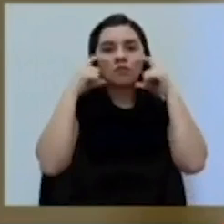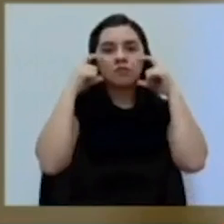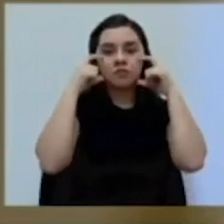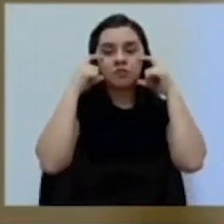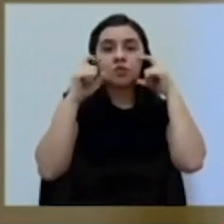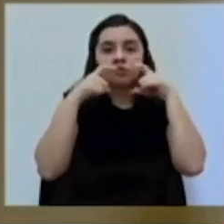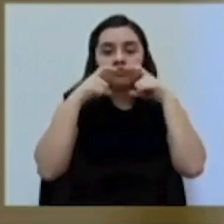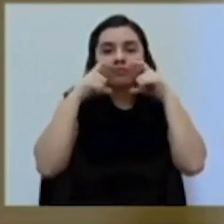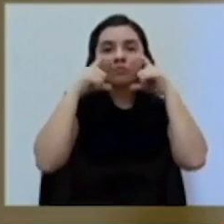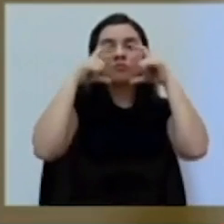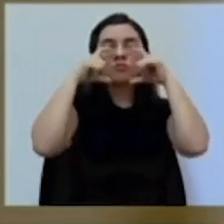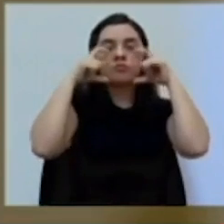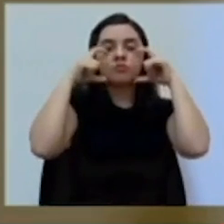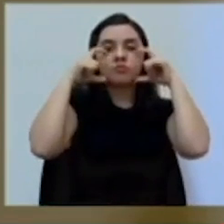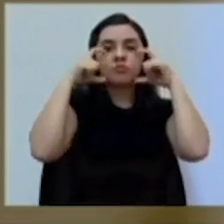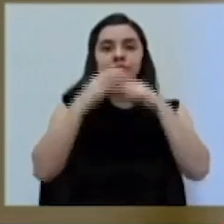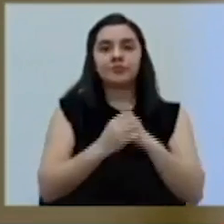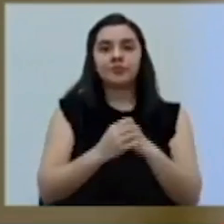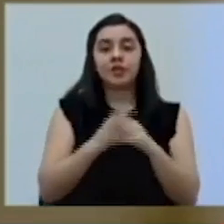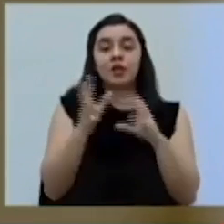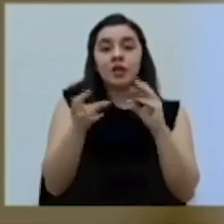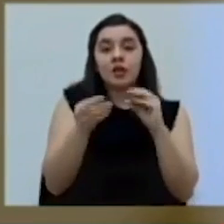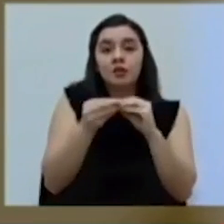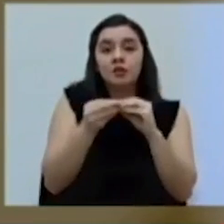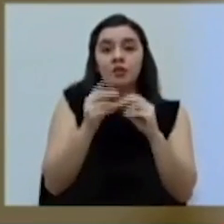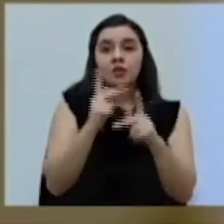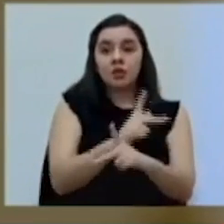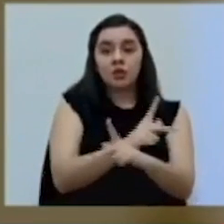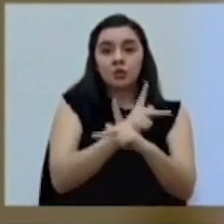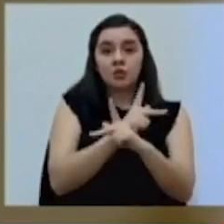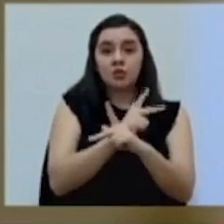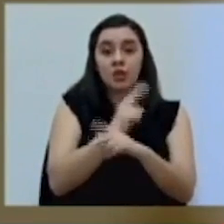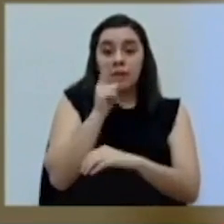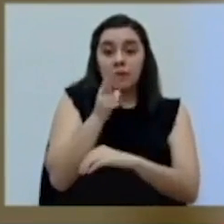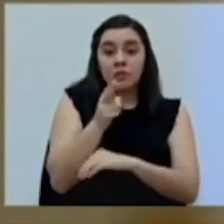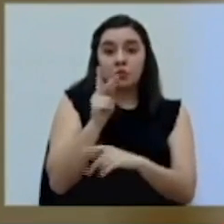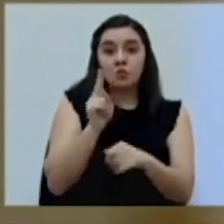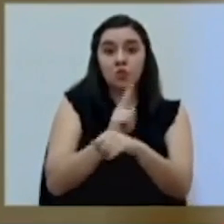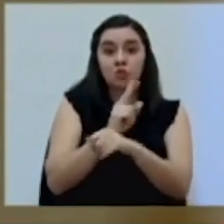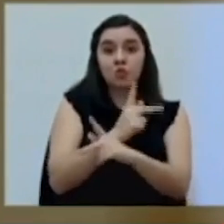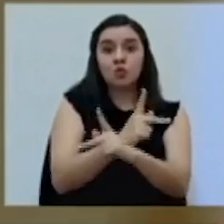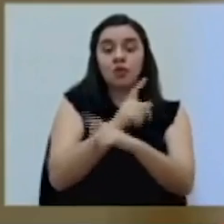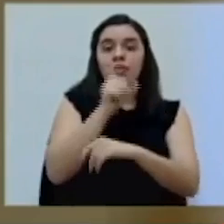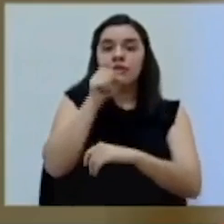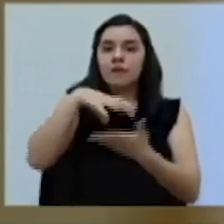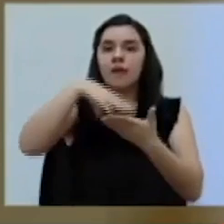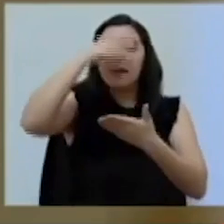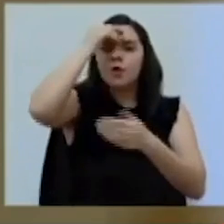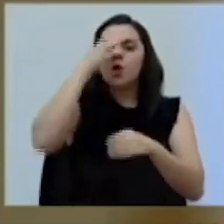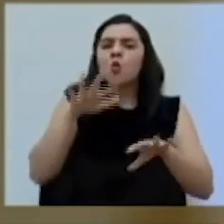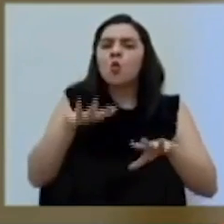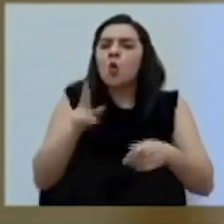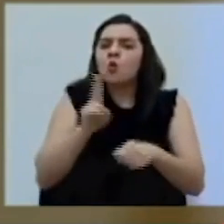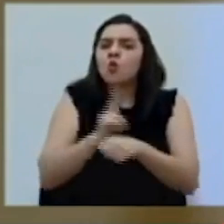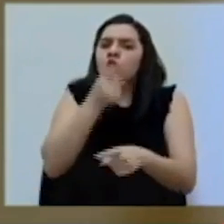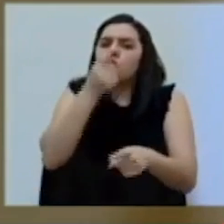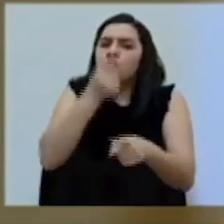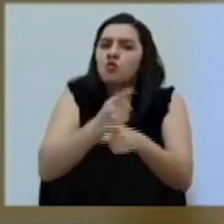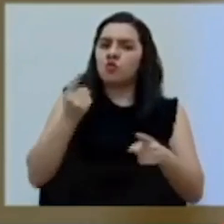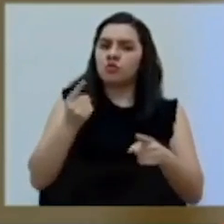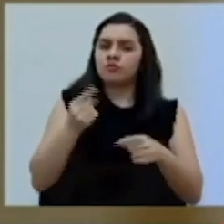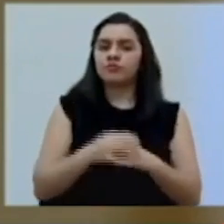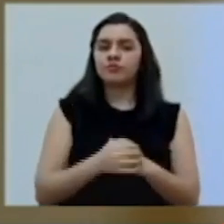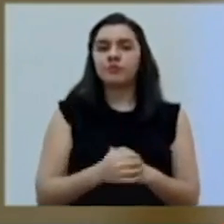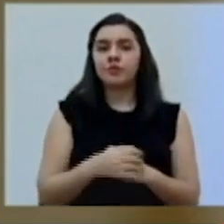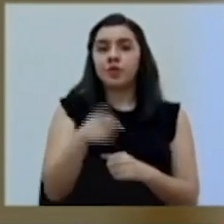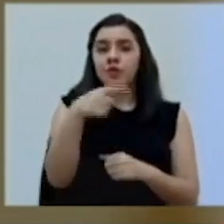Entonces también, además de que protege, y el mismo uso protege, tenemos que aprender a usarlas correctamente. Y recordemos